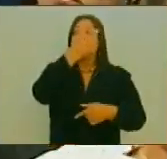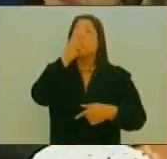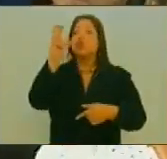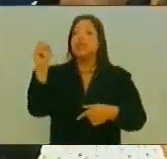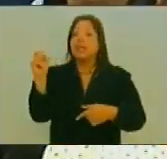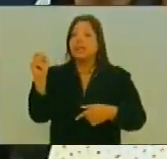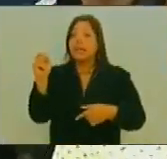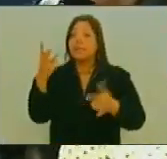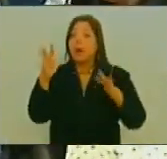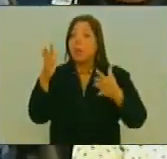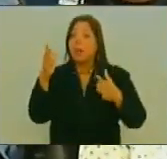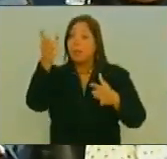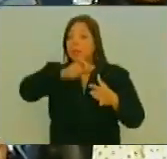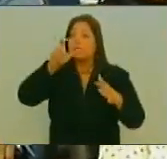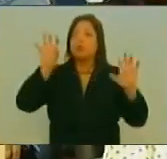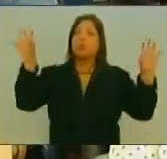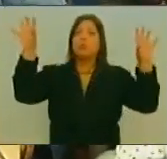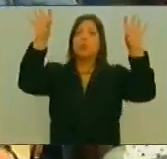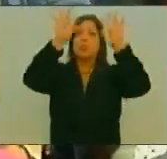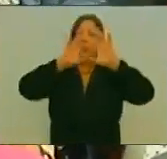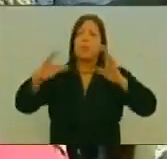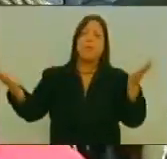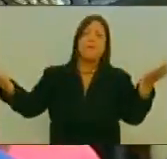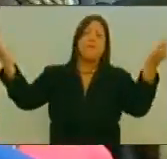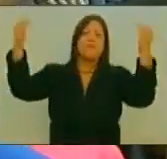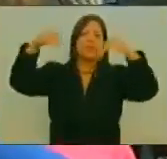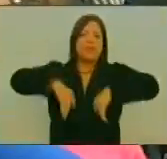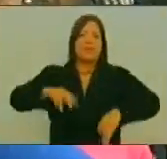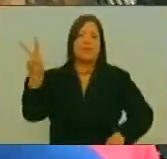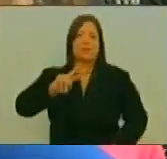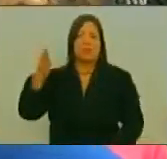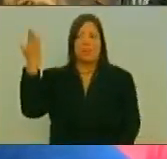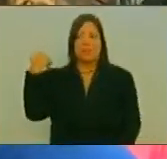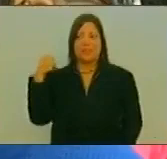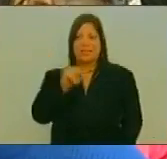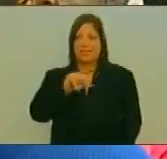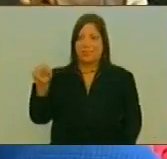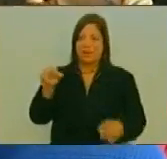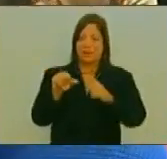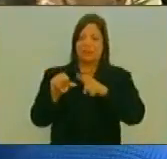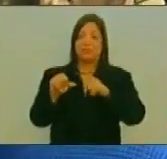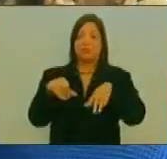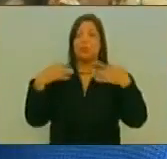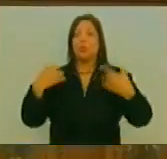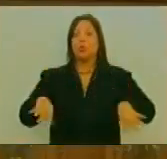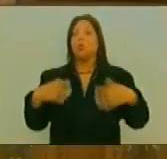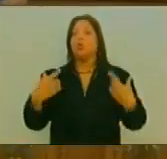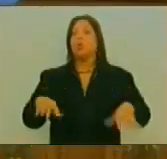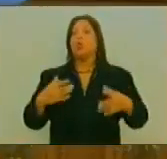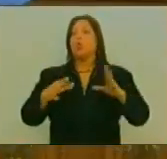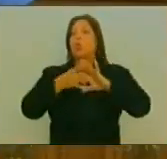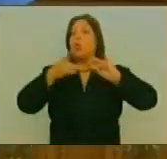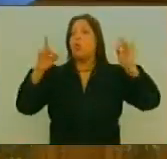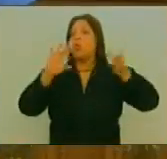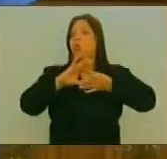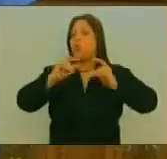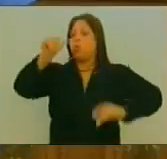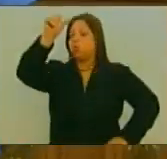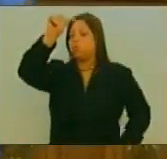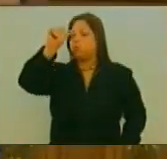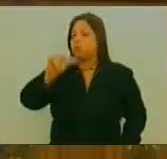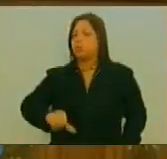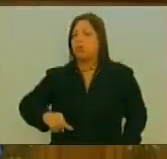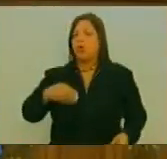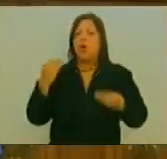y compañeras De todas las latitudes Que si nos ponemos Echar los cuentos Aquí De cómo